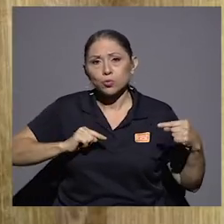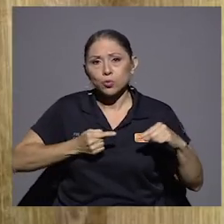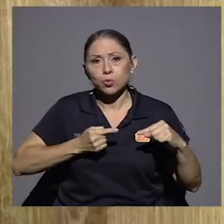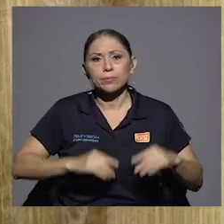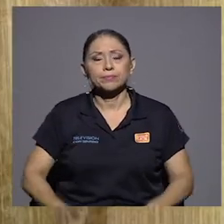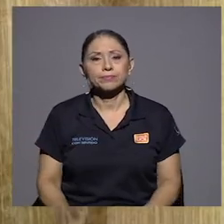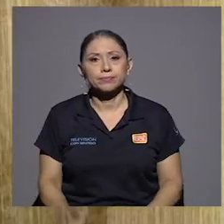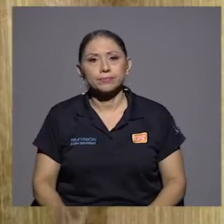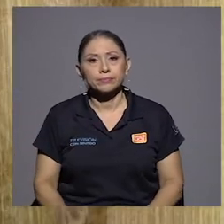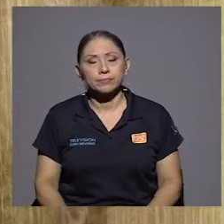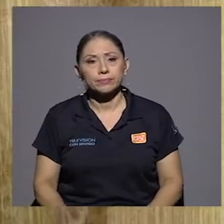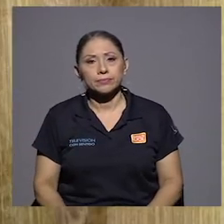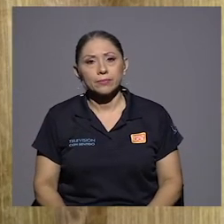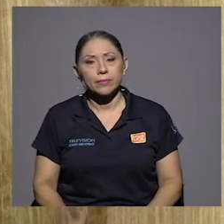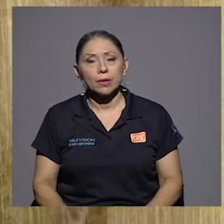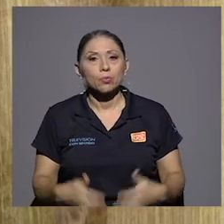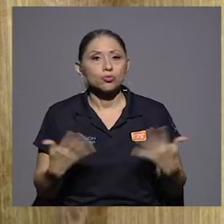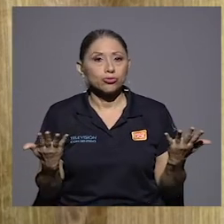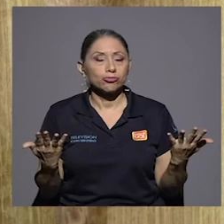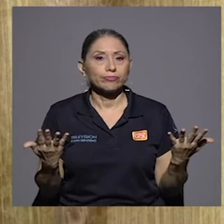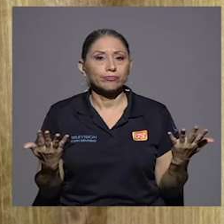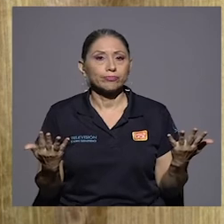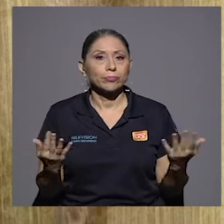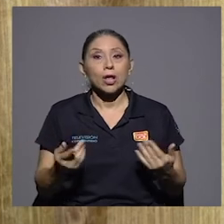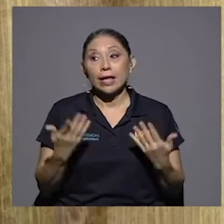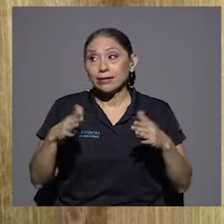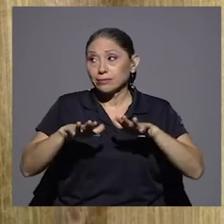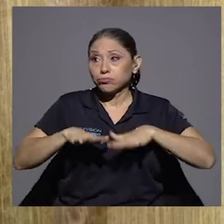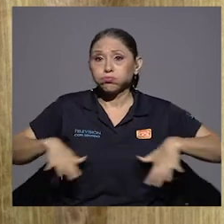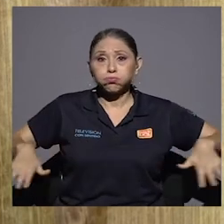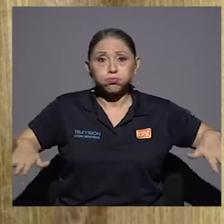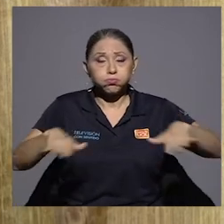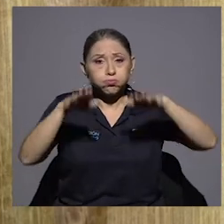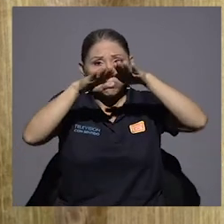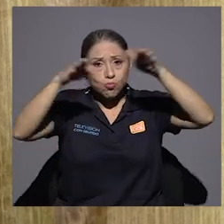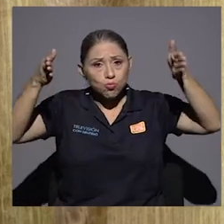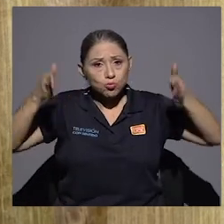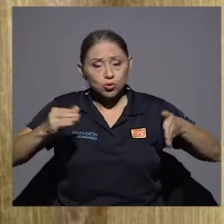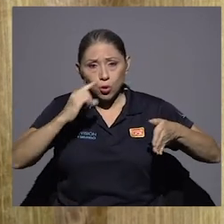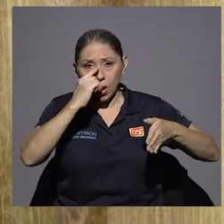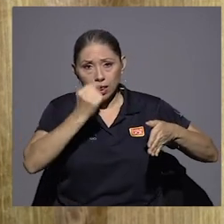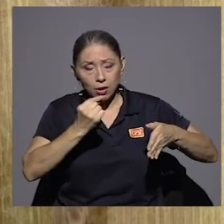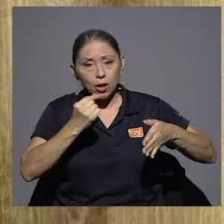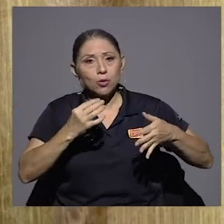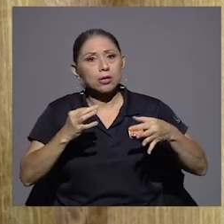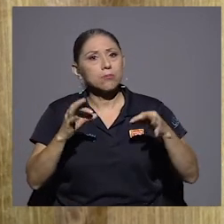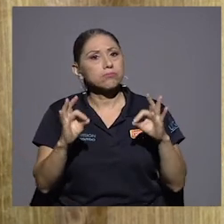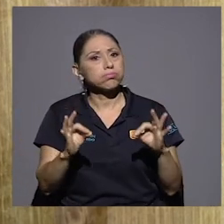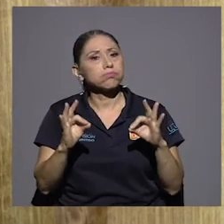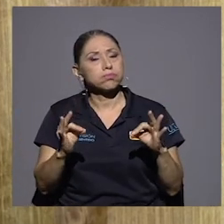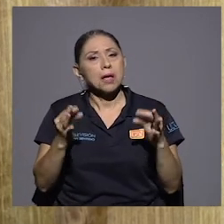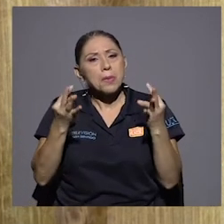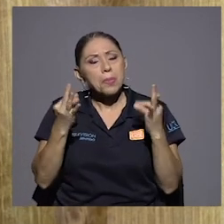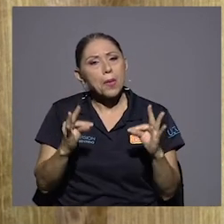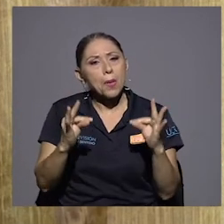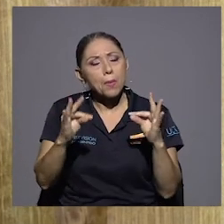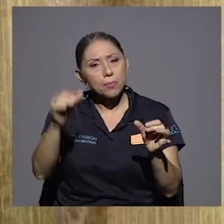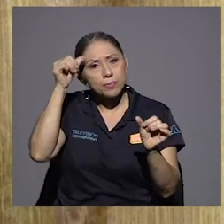sirva un espacio como el museo calderón guardia para haber tratado de recordar